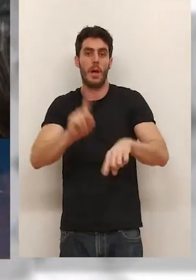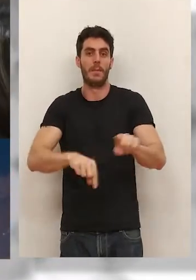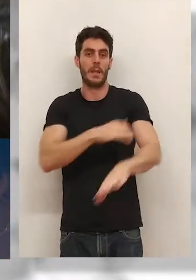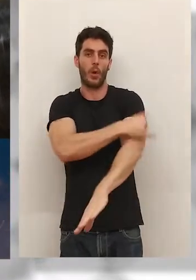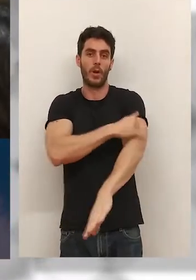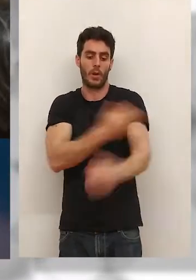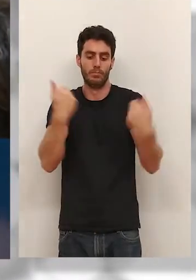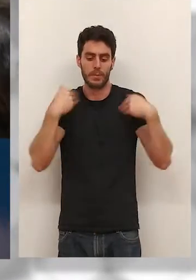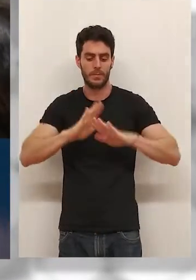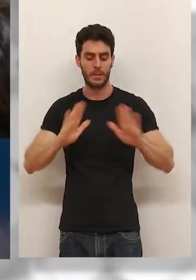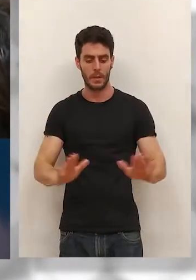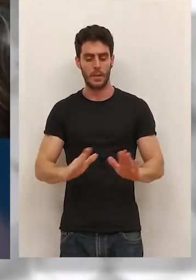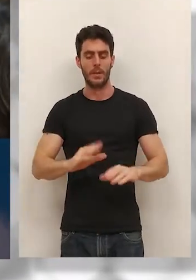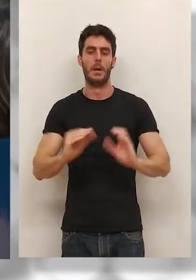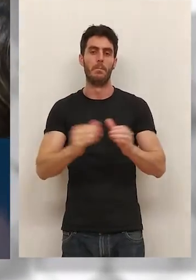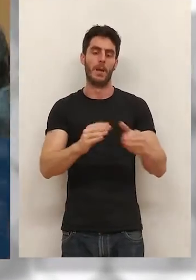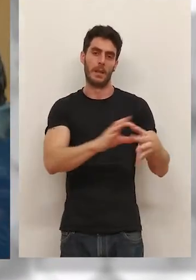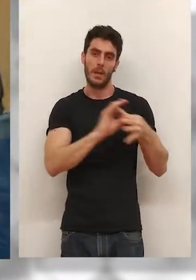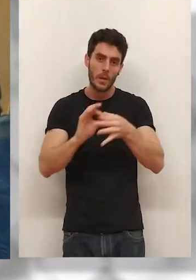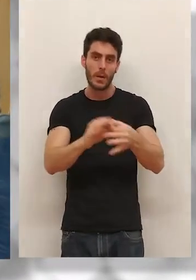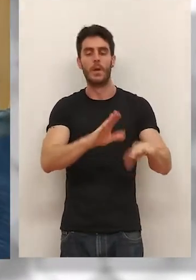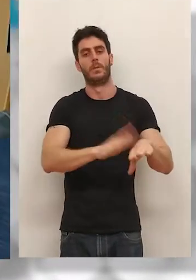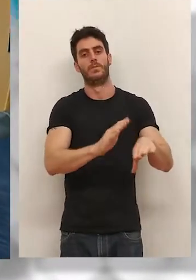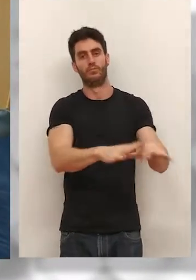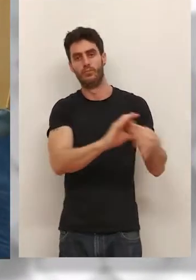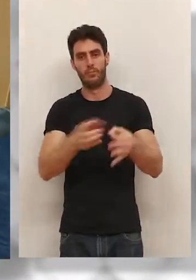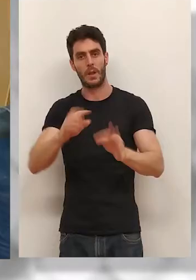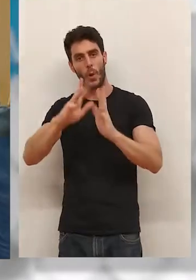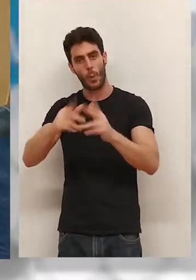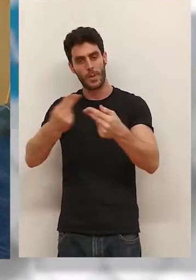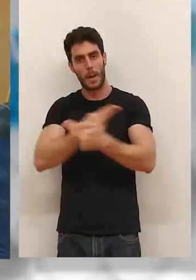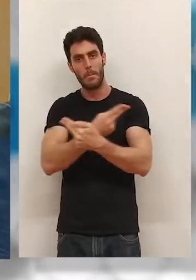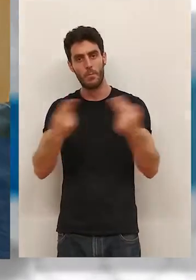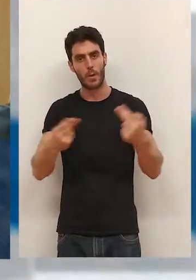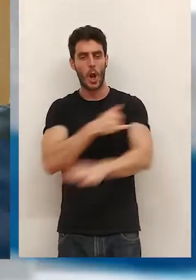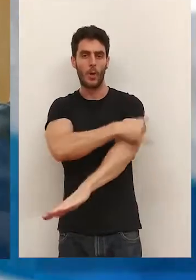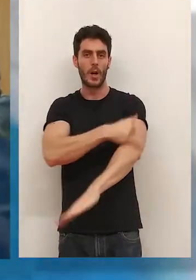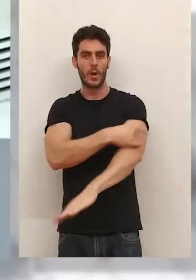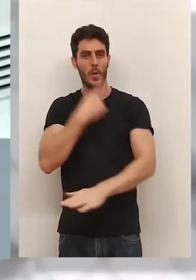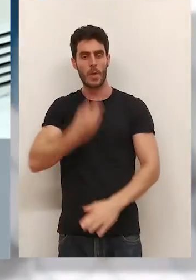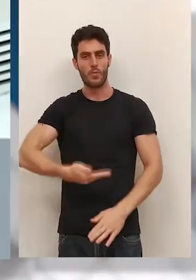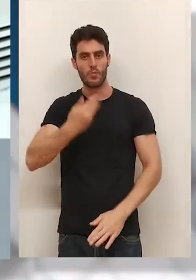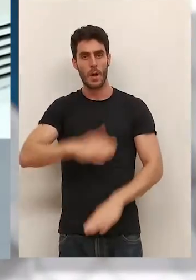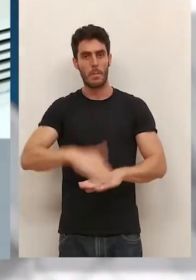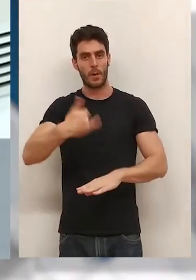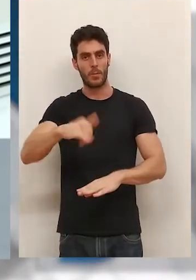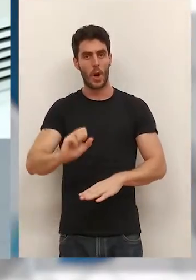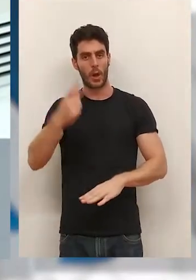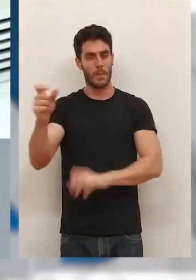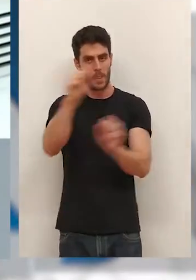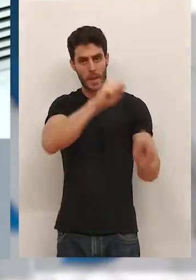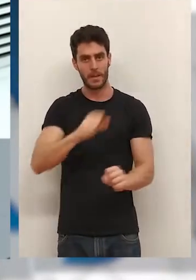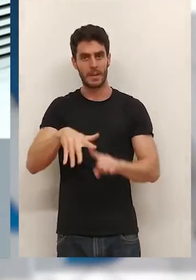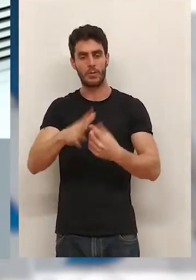Partido Socialista e Izquierda Unida marcan posturas de cara a la aprobación de esas cuentas públicas que el Ejecutivo considera claves para proteger a los más vulnerables en el actual